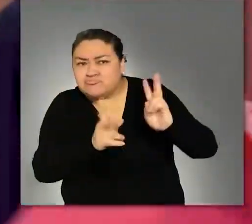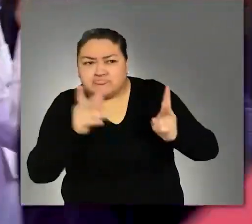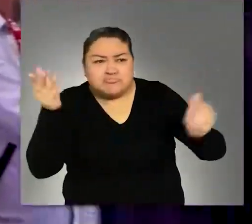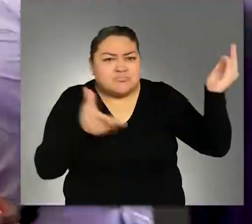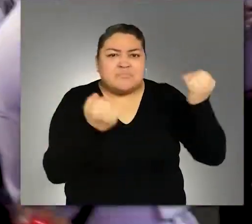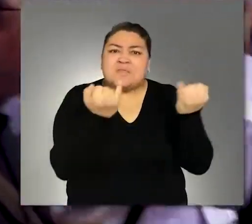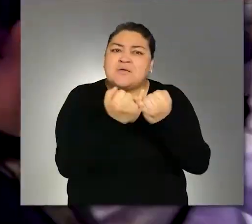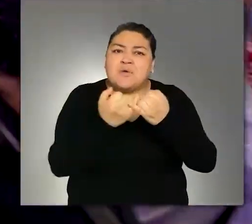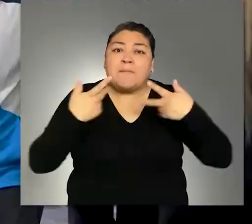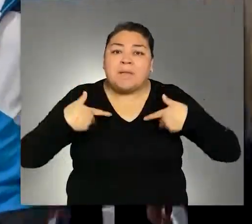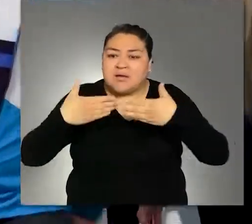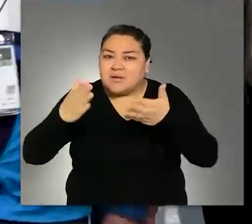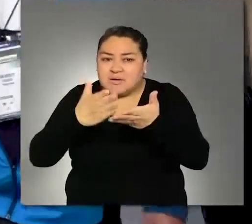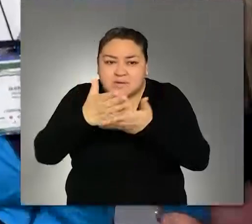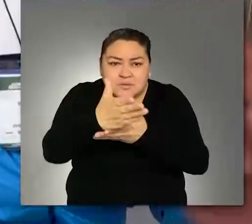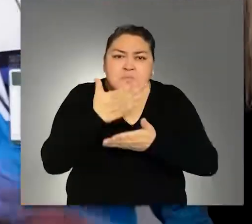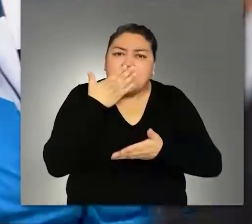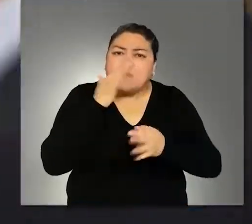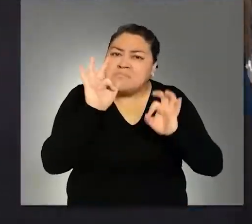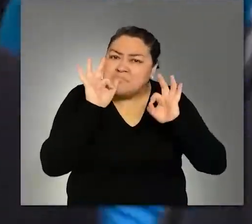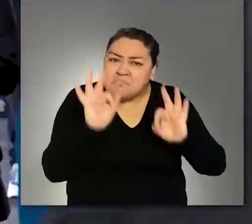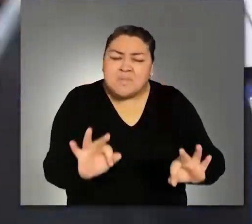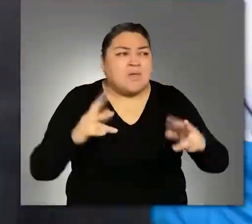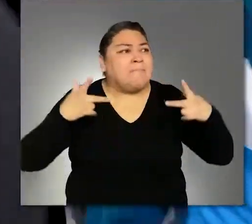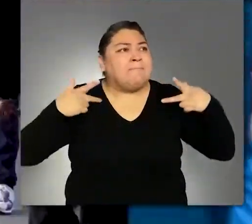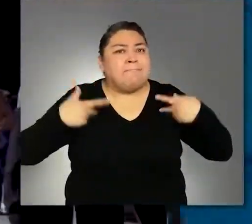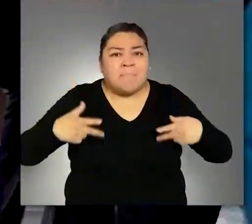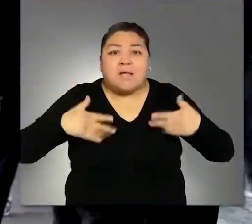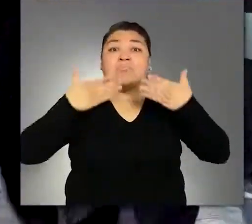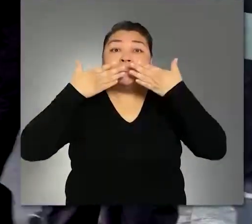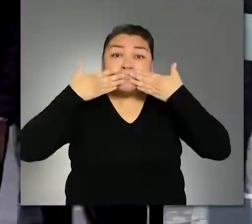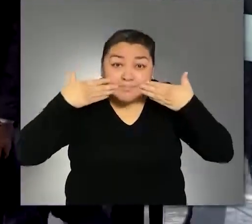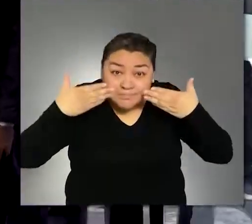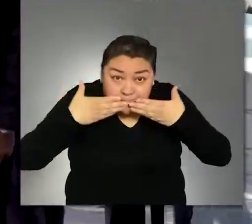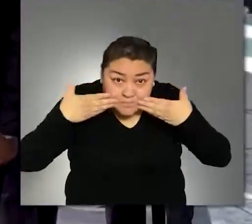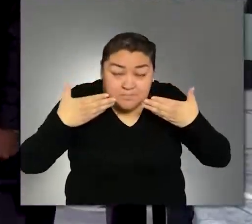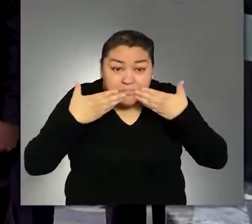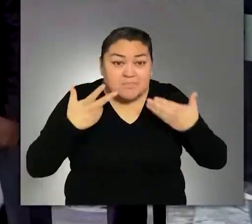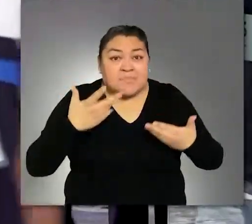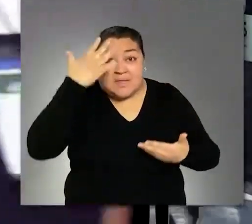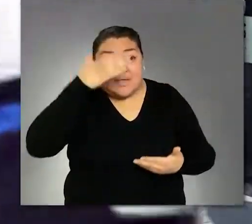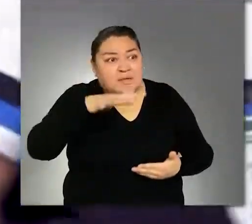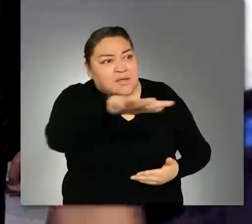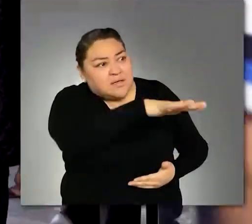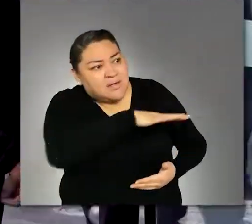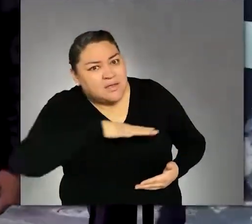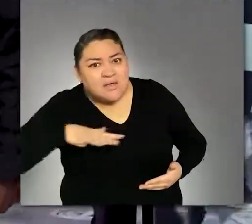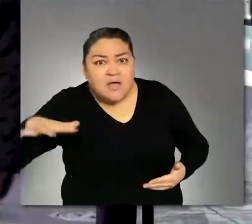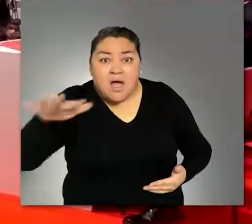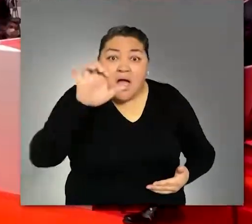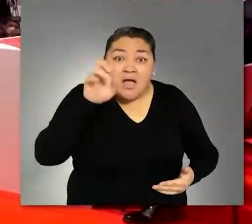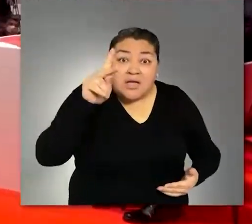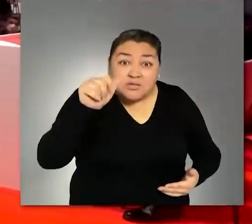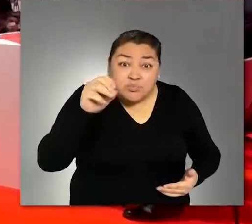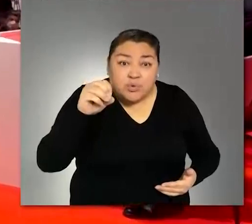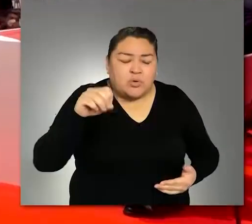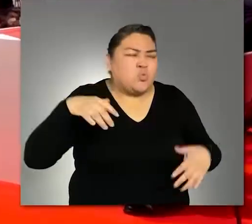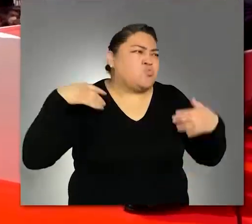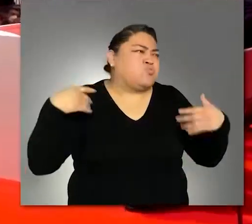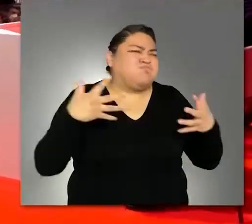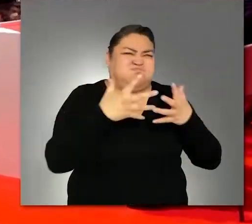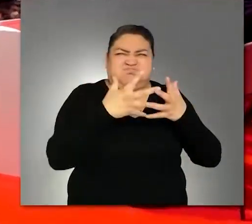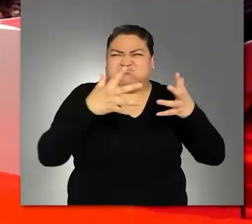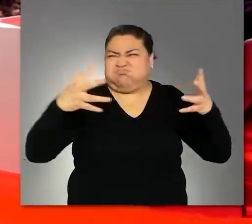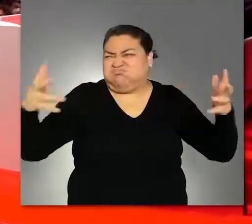comentado. Los accesos son bastante apropiados, la gente es bastante amable y la infraestructura que han desarrollado para el